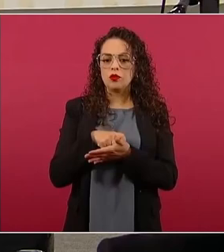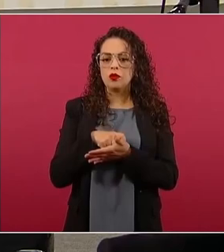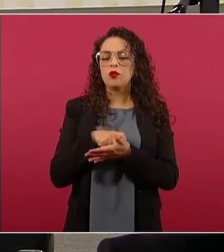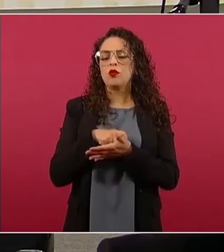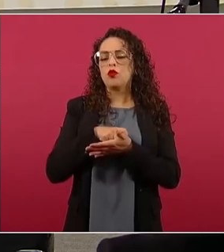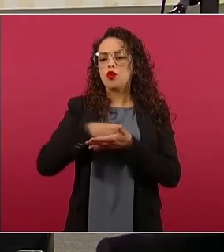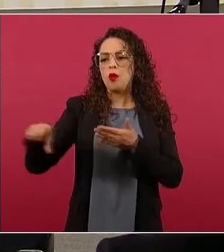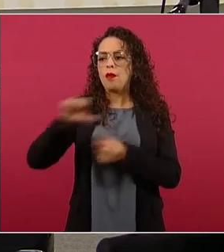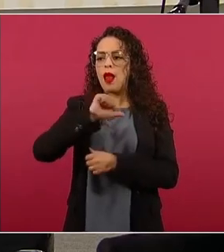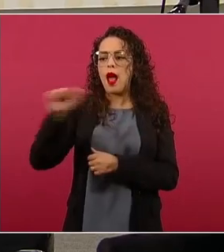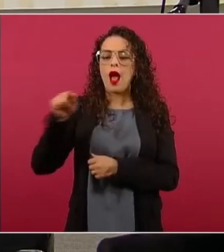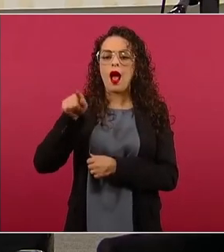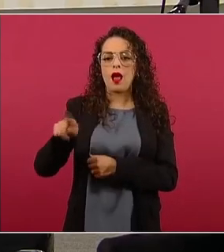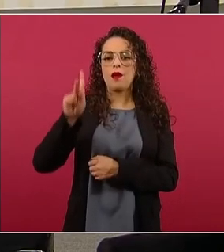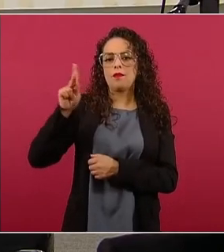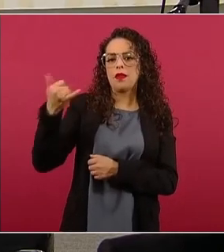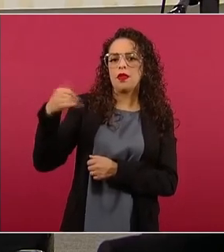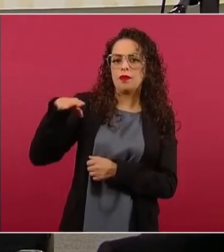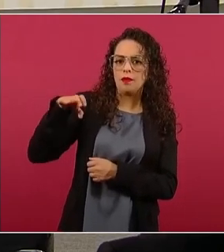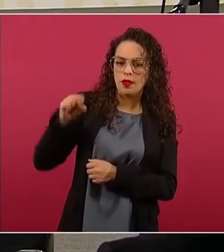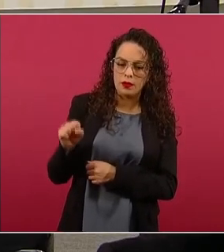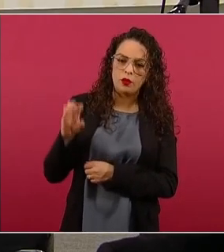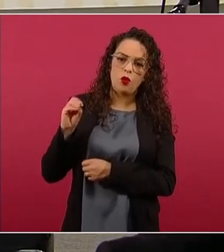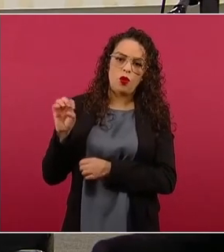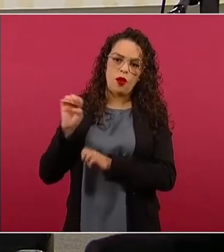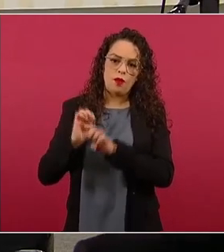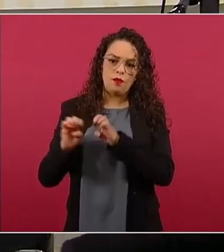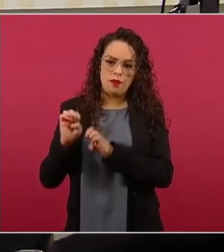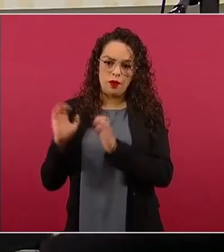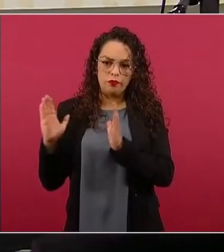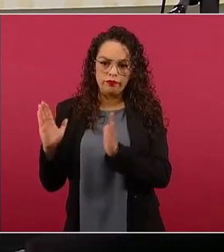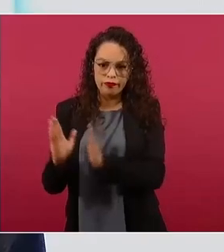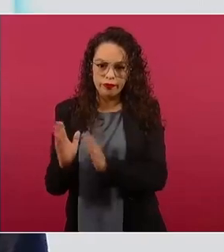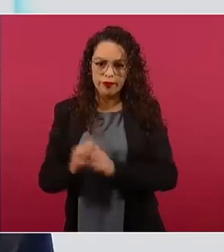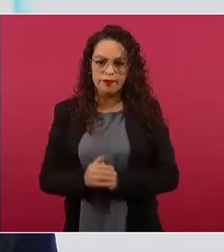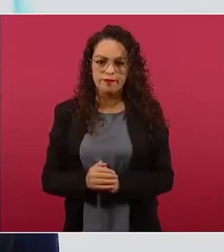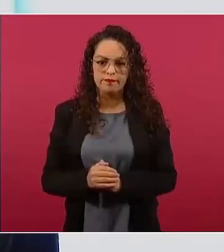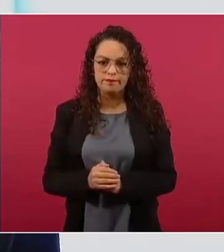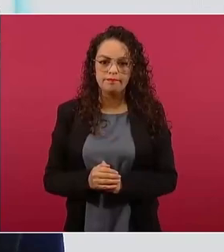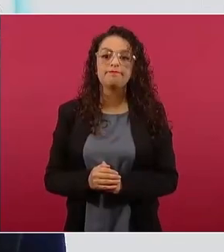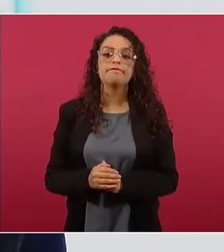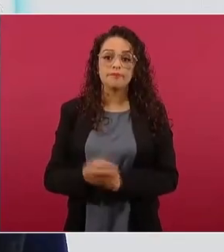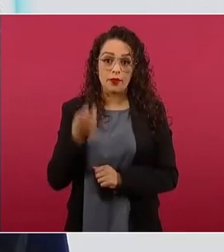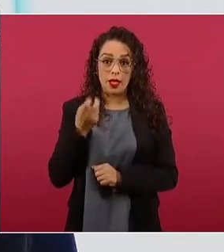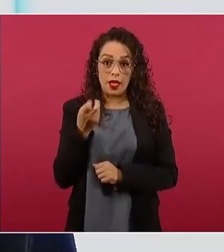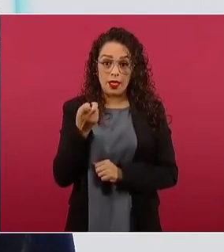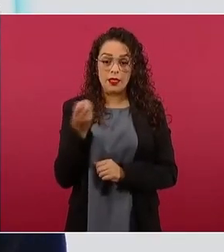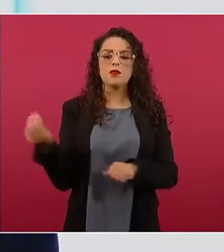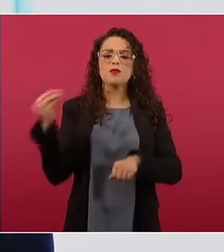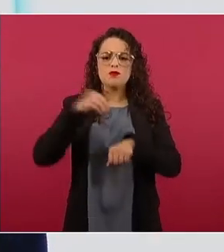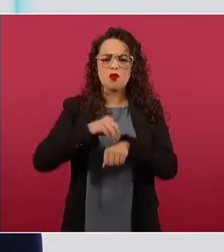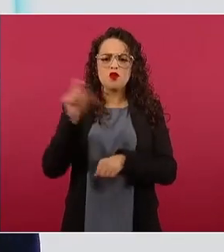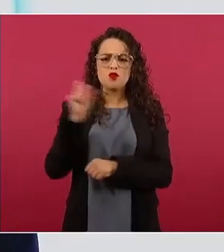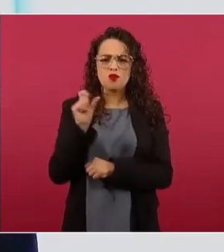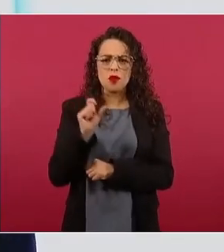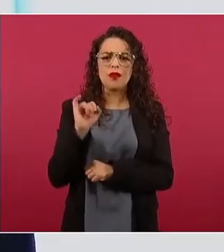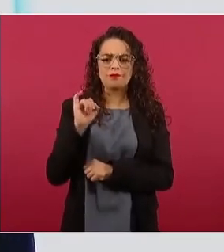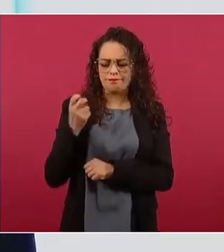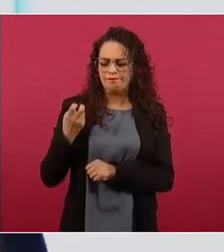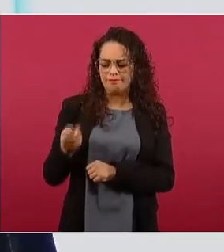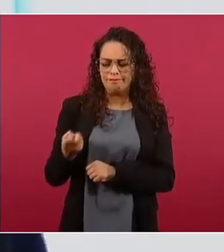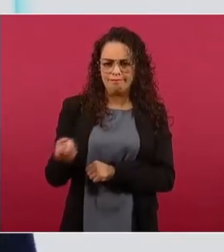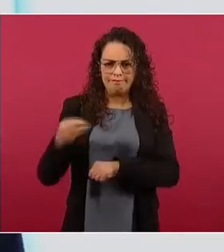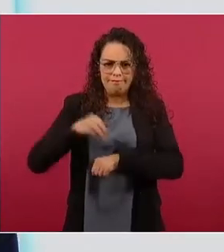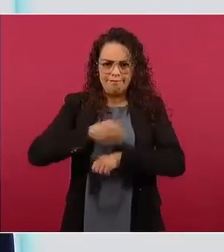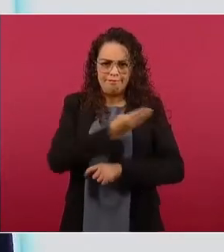empresas. Objetivo que se planteó, sí, en esta administración. Siguiente, por